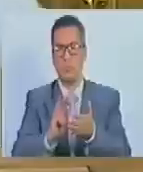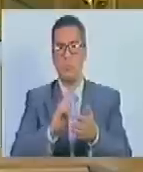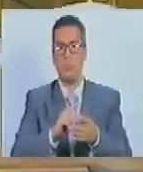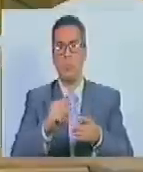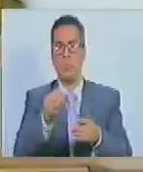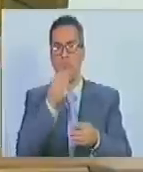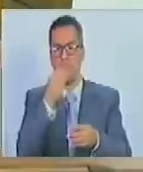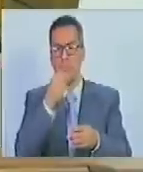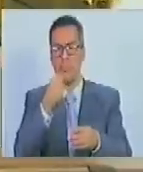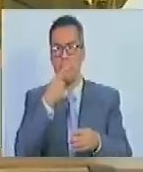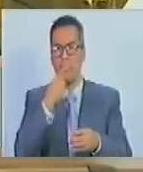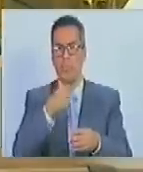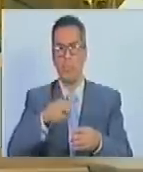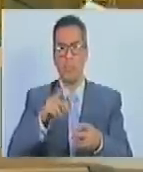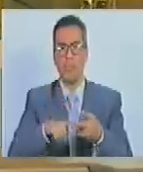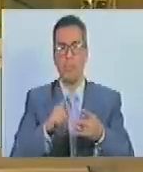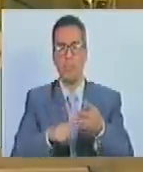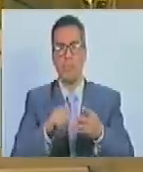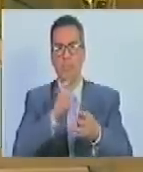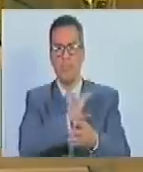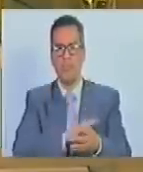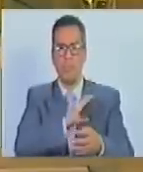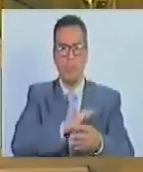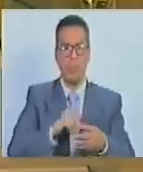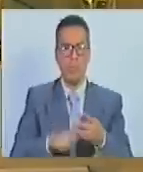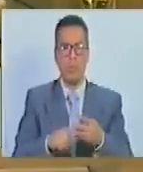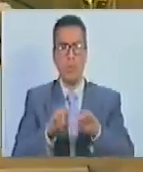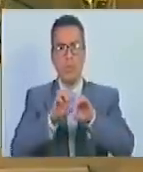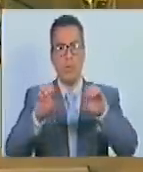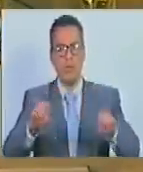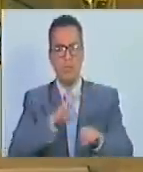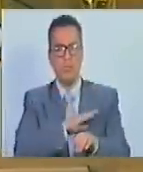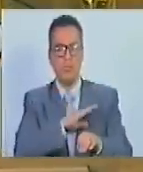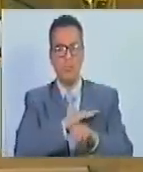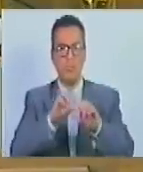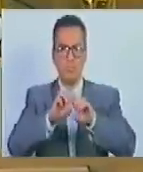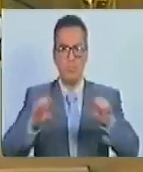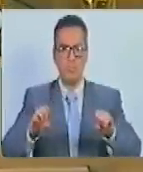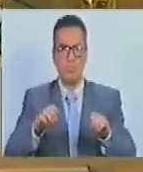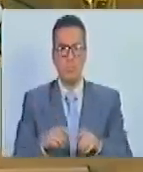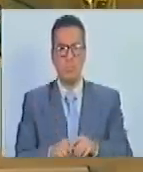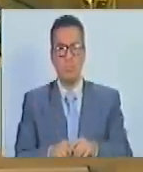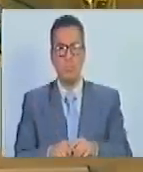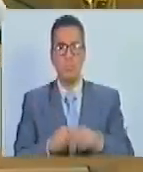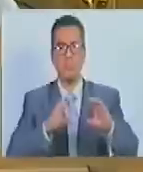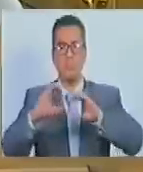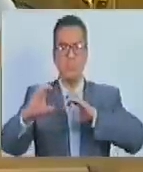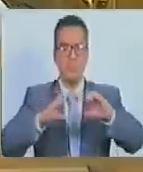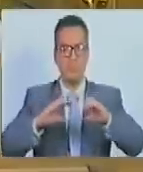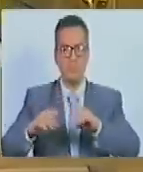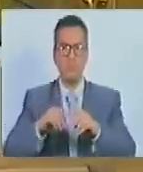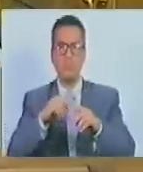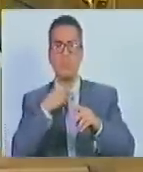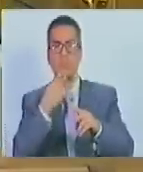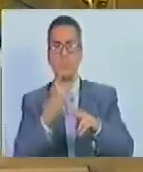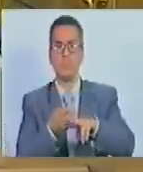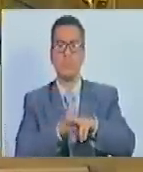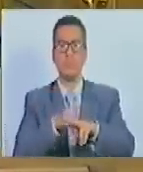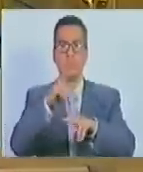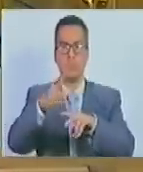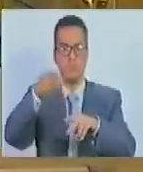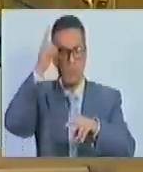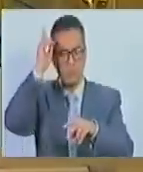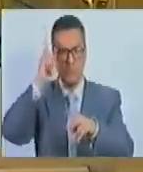Medicina Tradicional Indígena. C. Comité de Educación Propia, Educación Intercultural, Bilingüe e Idiomas